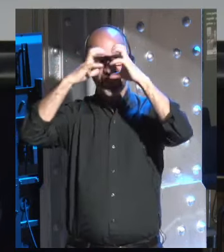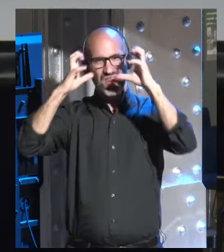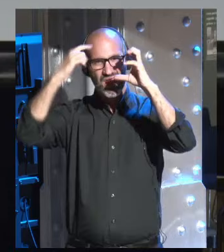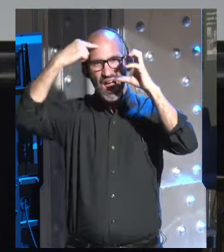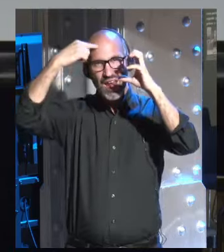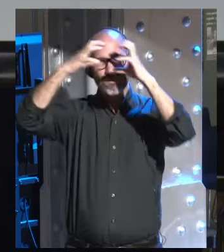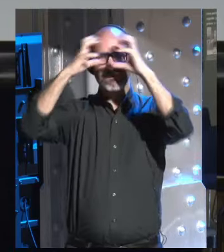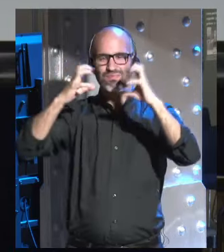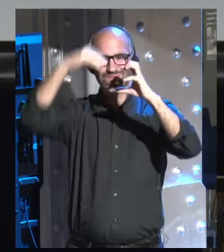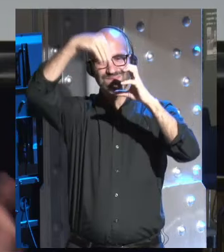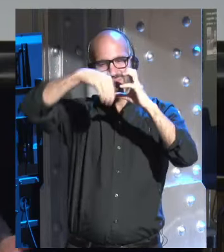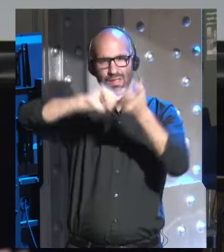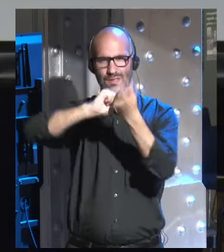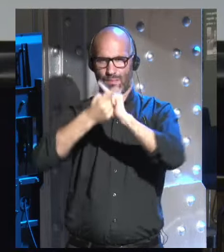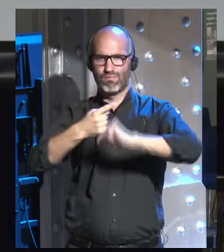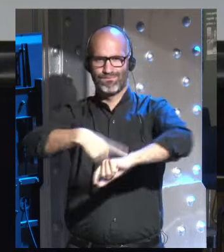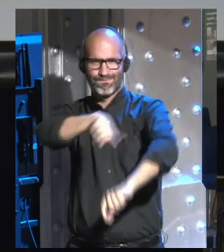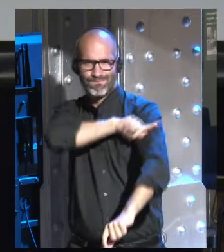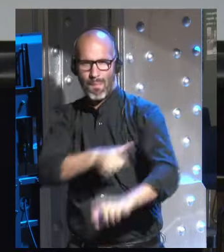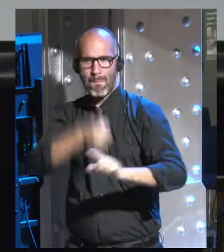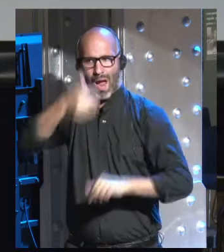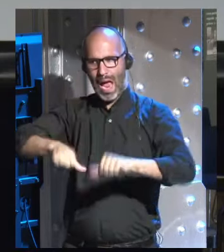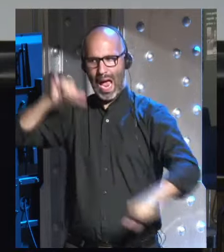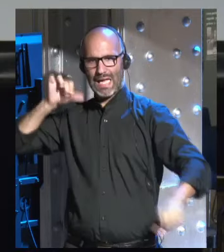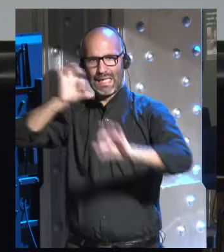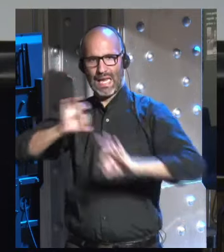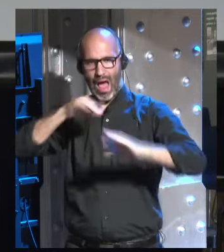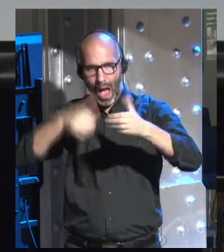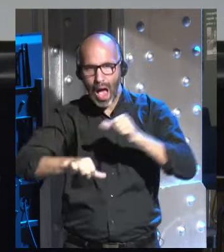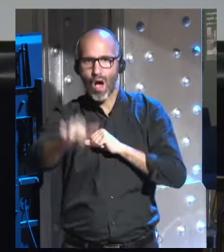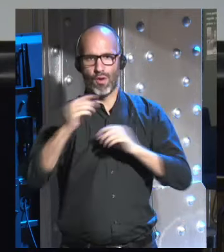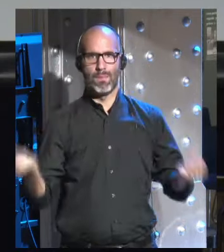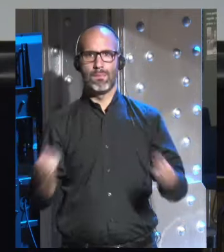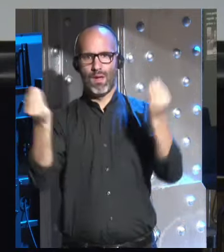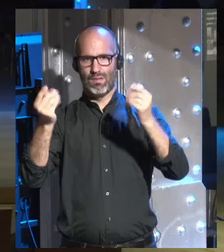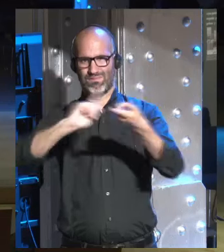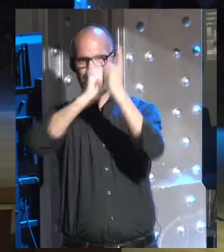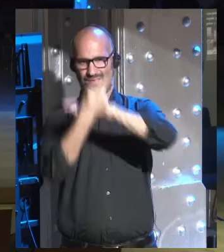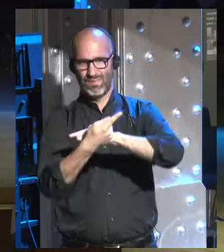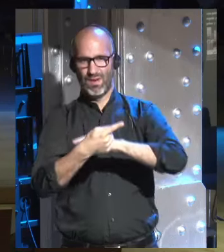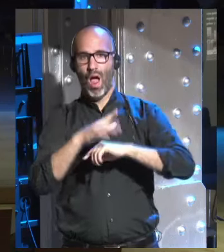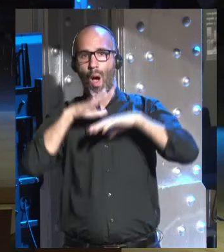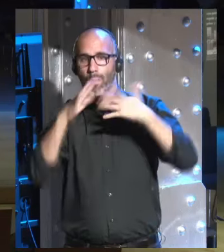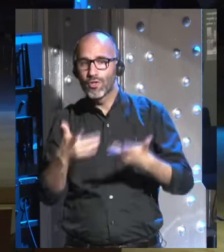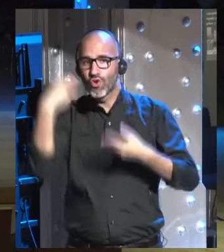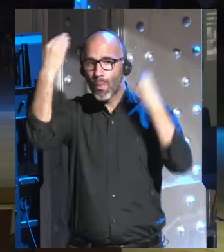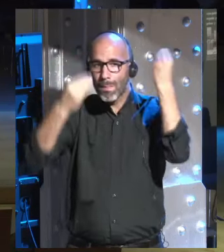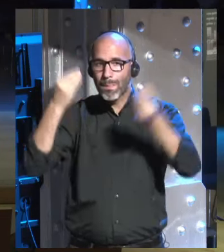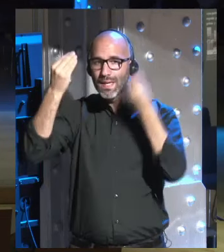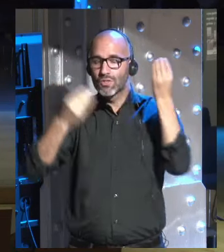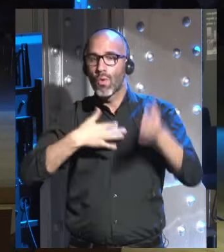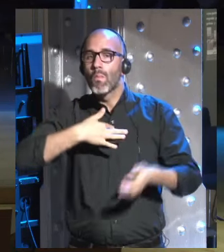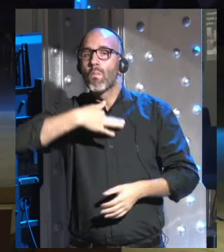de manera más radical que nunca antes a lo largo de la historia y por eso es por lo que yo pienso que es muy probable